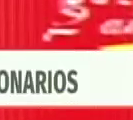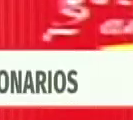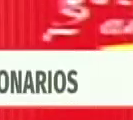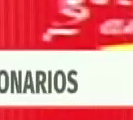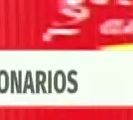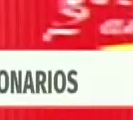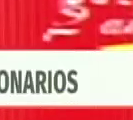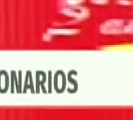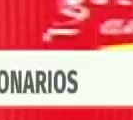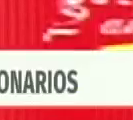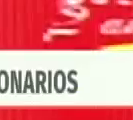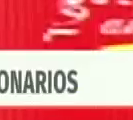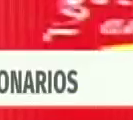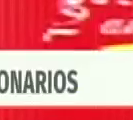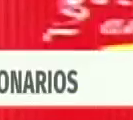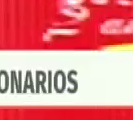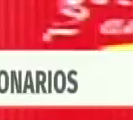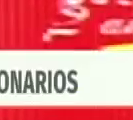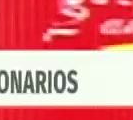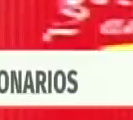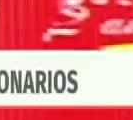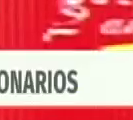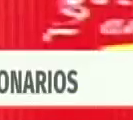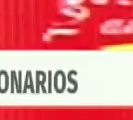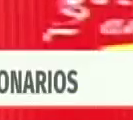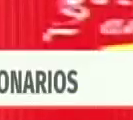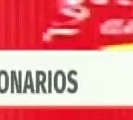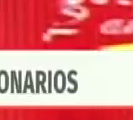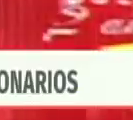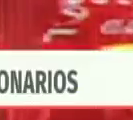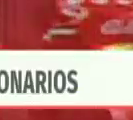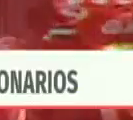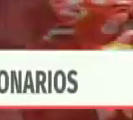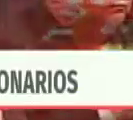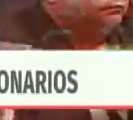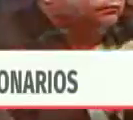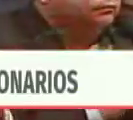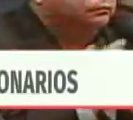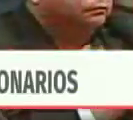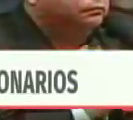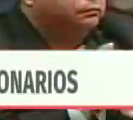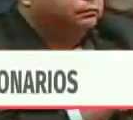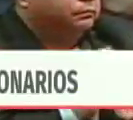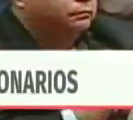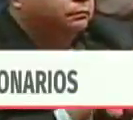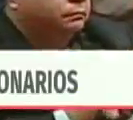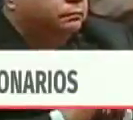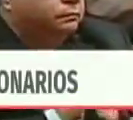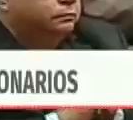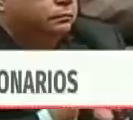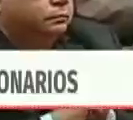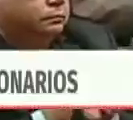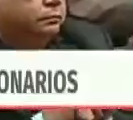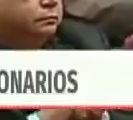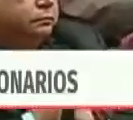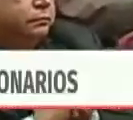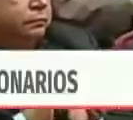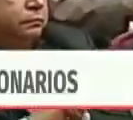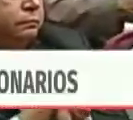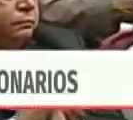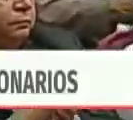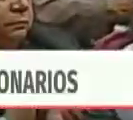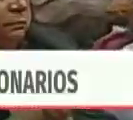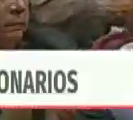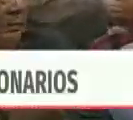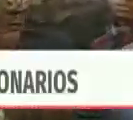de todos nosotros en el desarrollo del proceso revolucionario y poner al servicio de la patria todo lo que en el